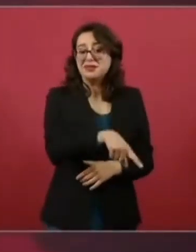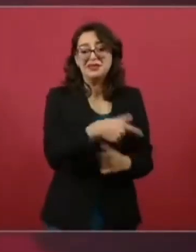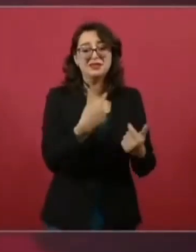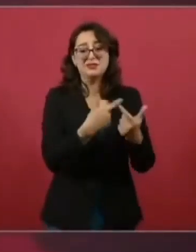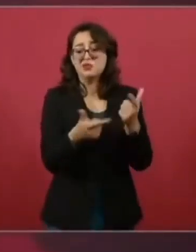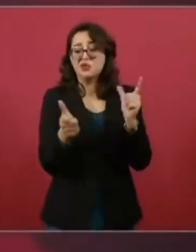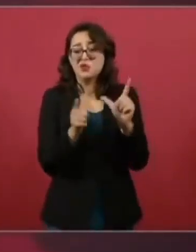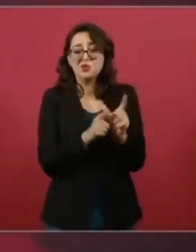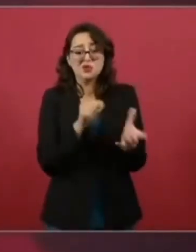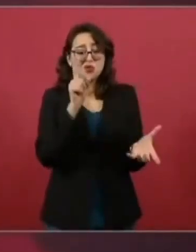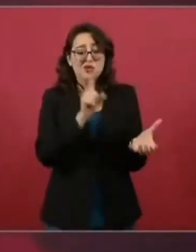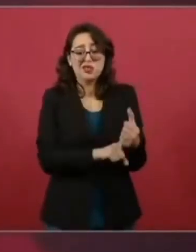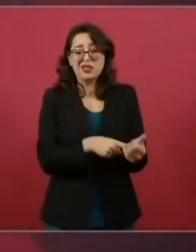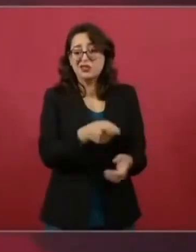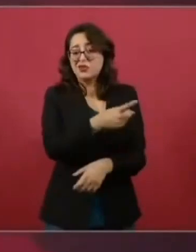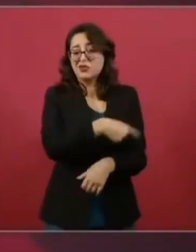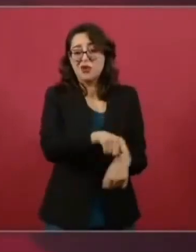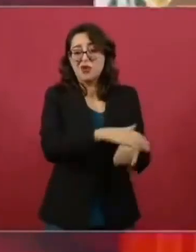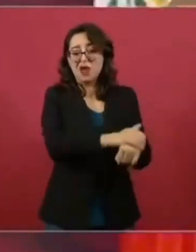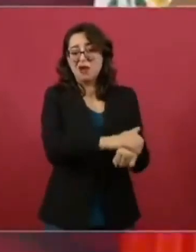Impulsada por ellos.